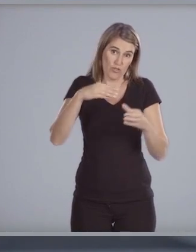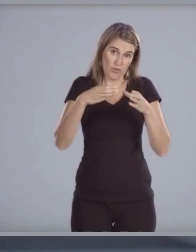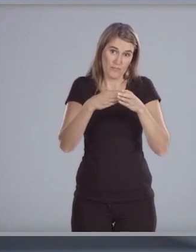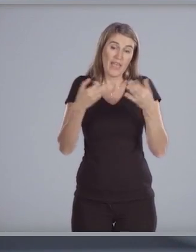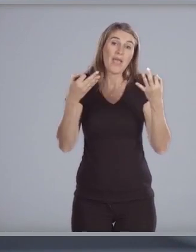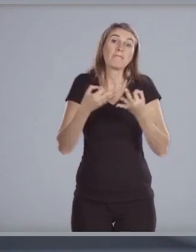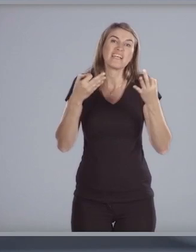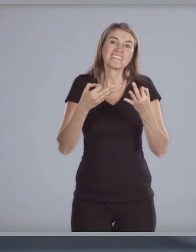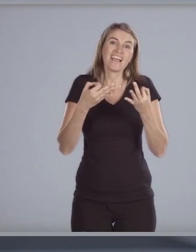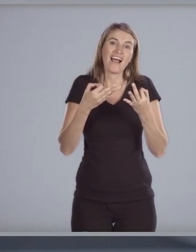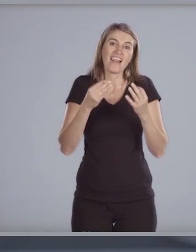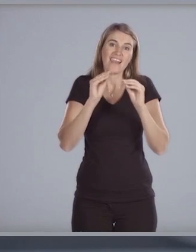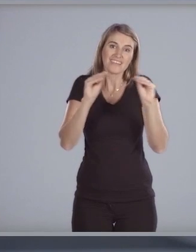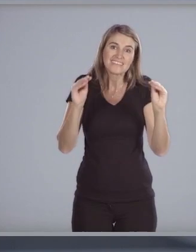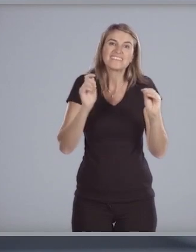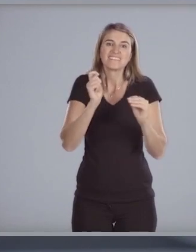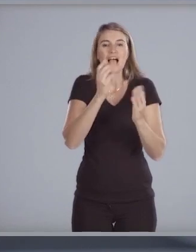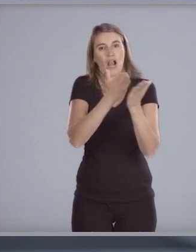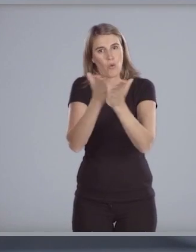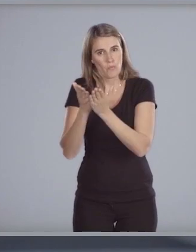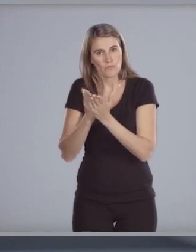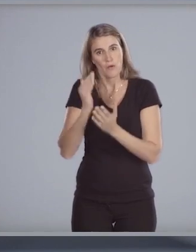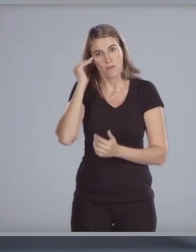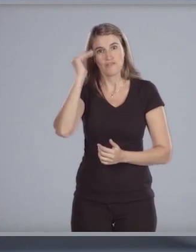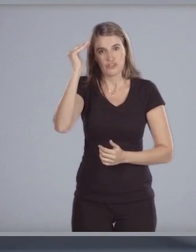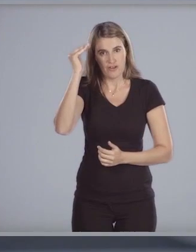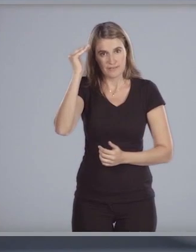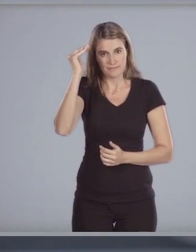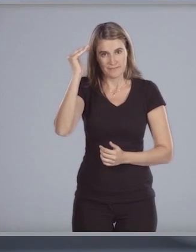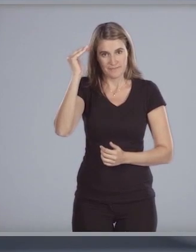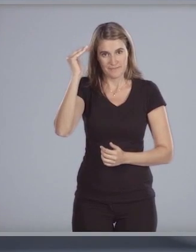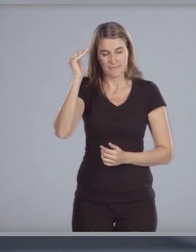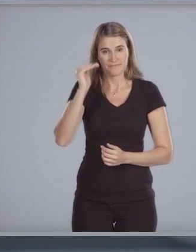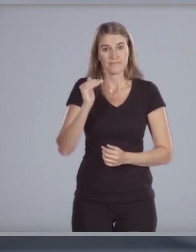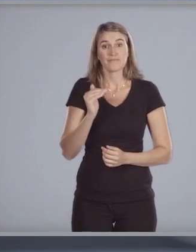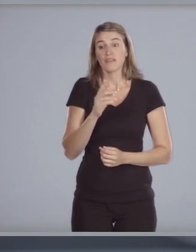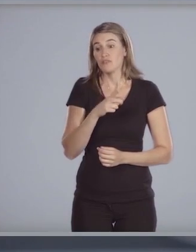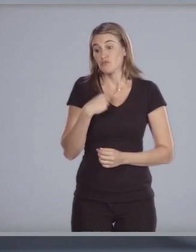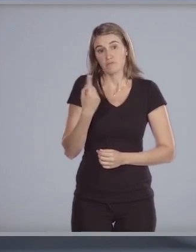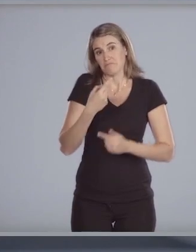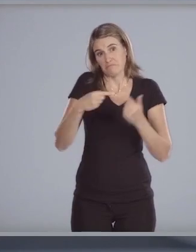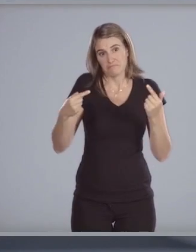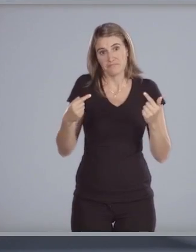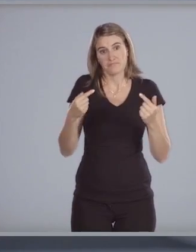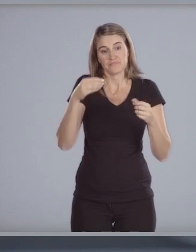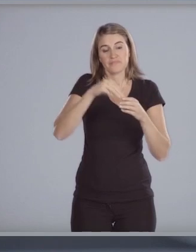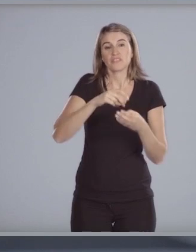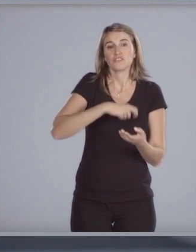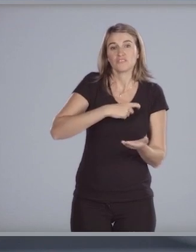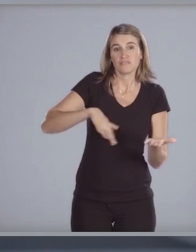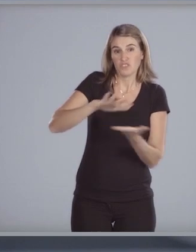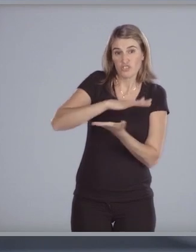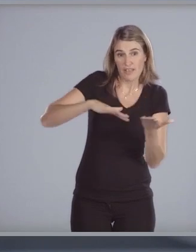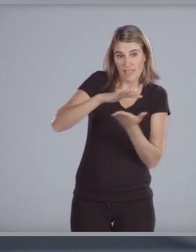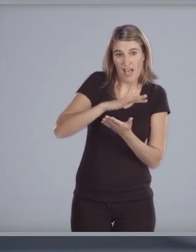especial muy en especial a alumnos y docentes todos los sectores de la